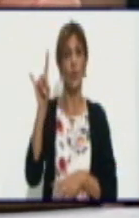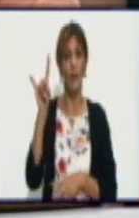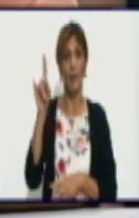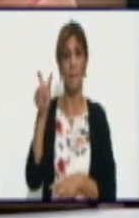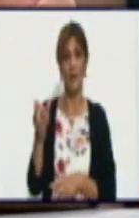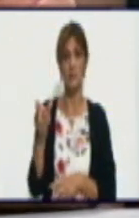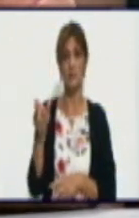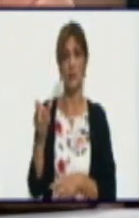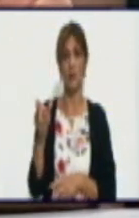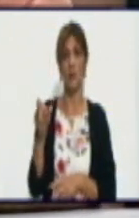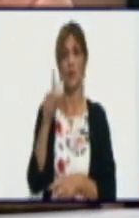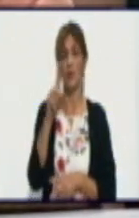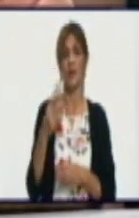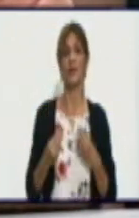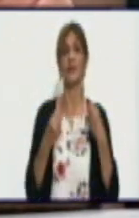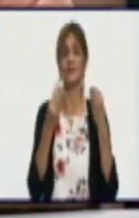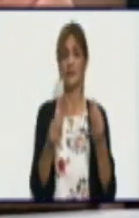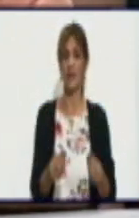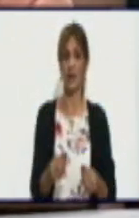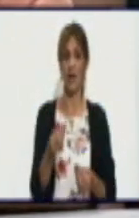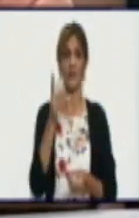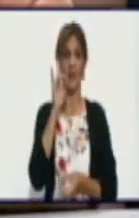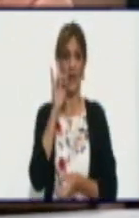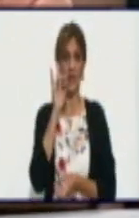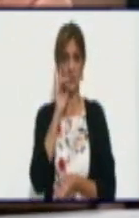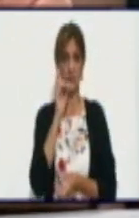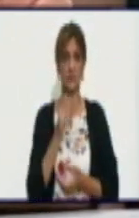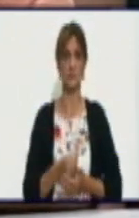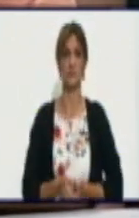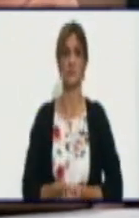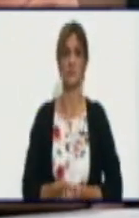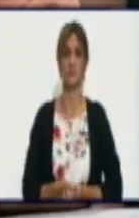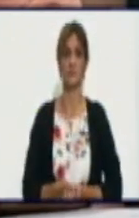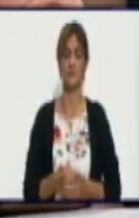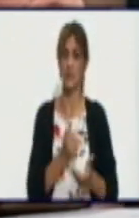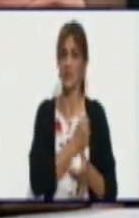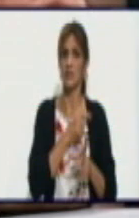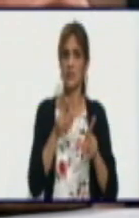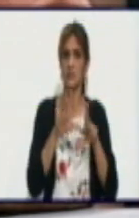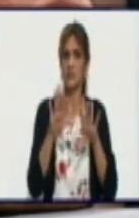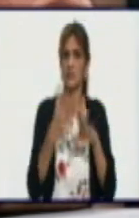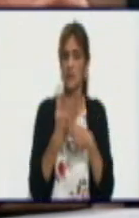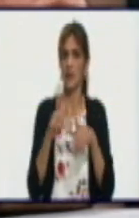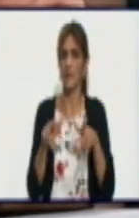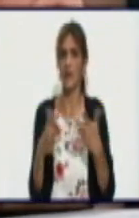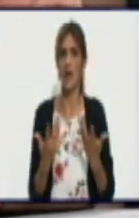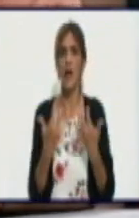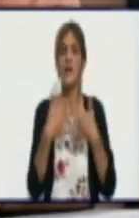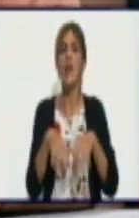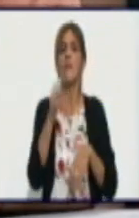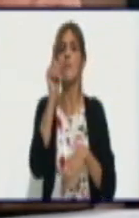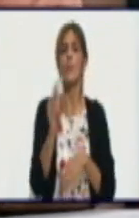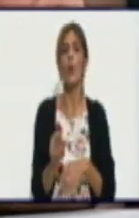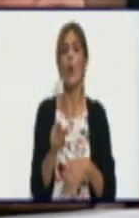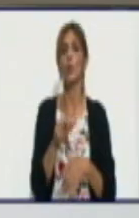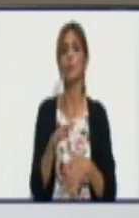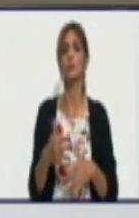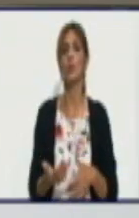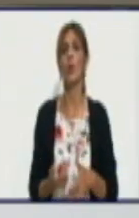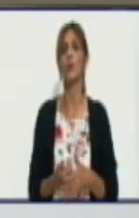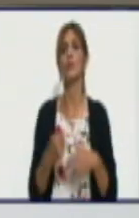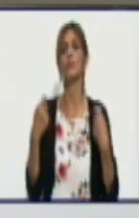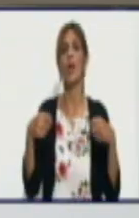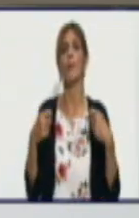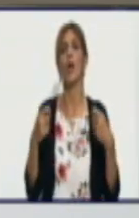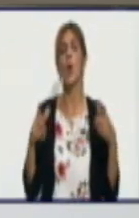de leche que entrega la industria o entrega comercio. Es decir, el productor tiene que